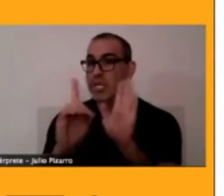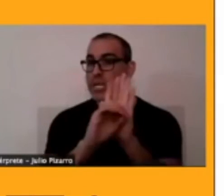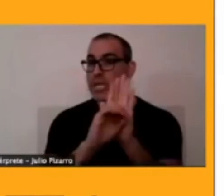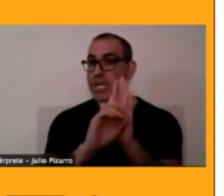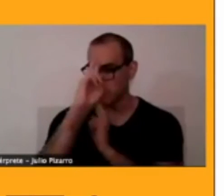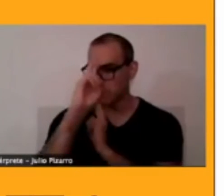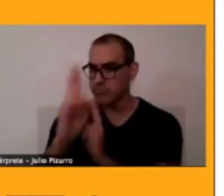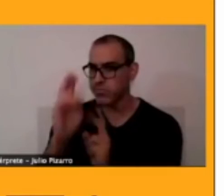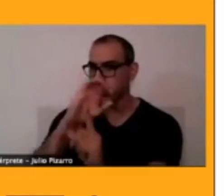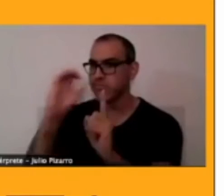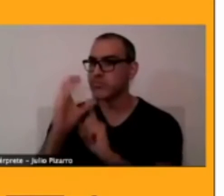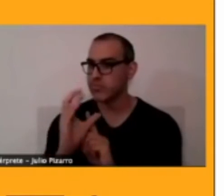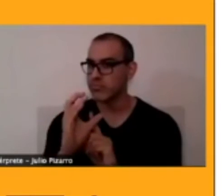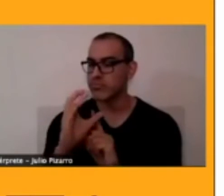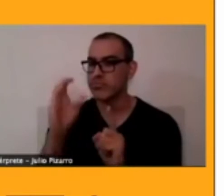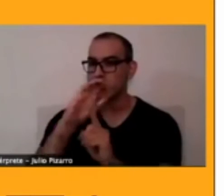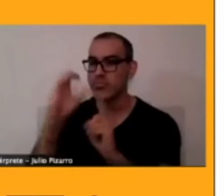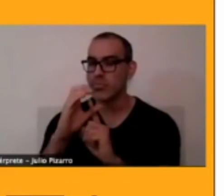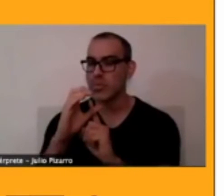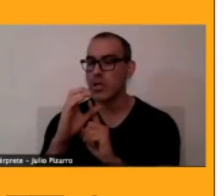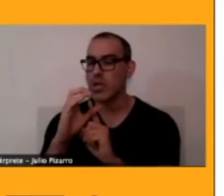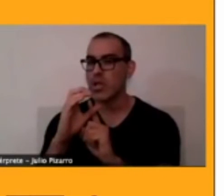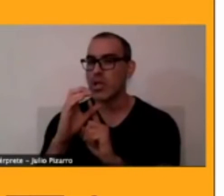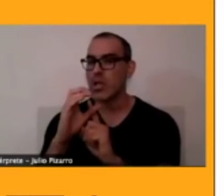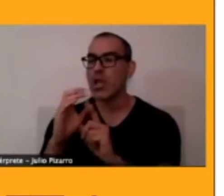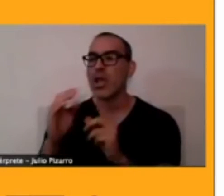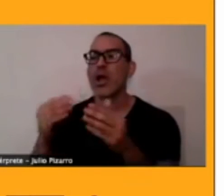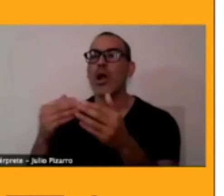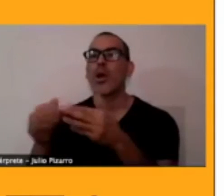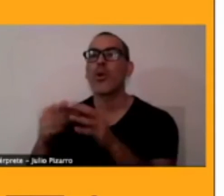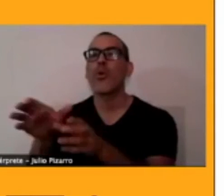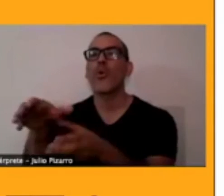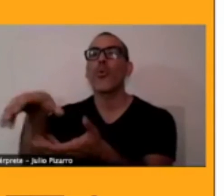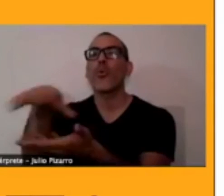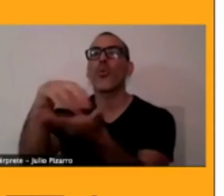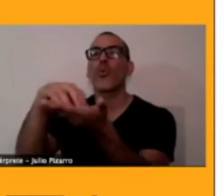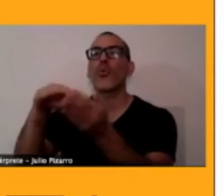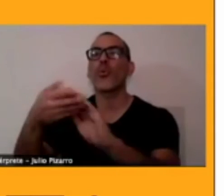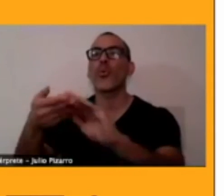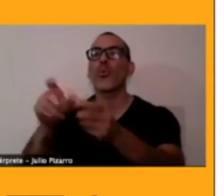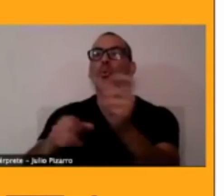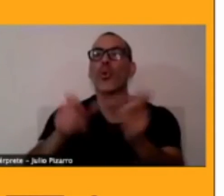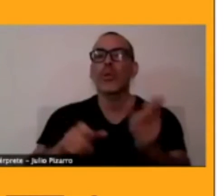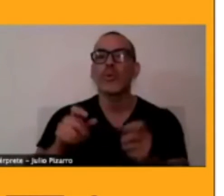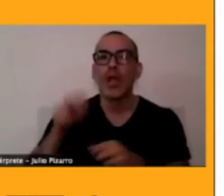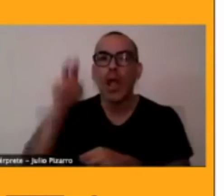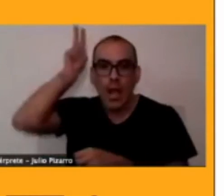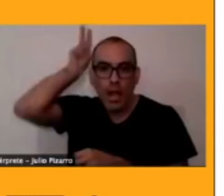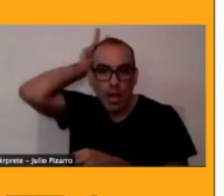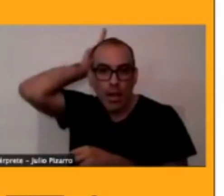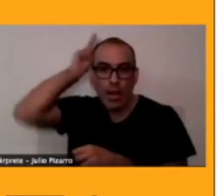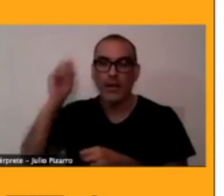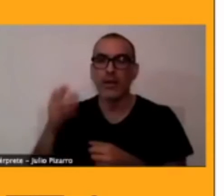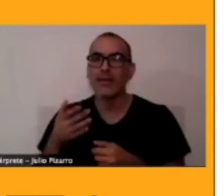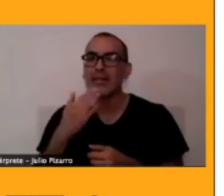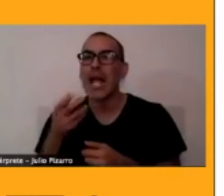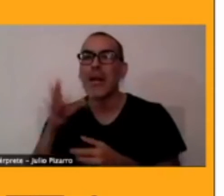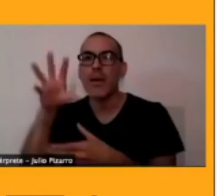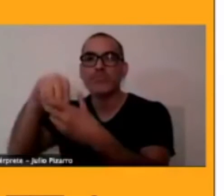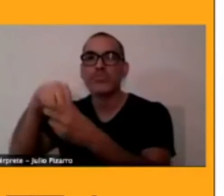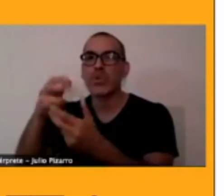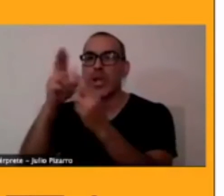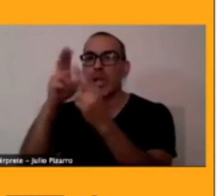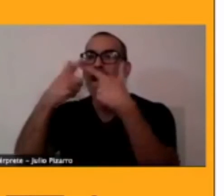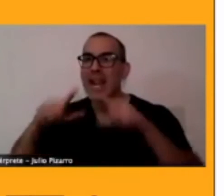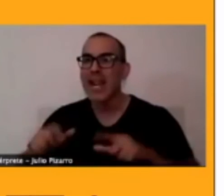originaria de los pueblos nativos desde toda su perspectiva, incluyendo la parte lingüística, y se deben dar las